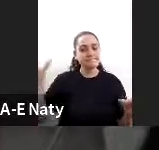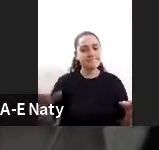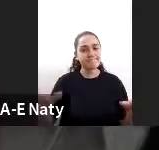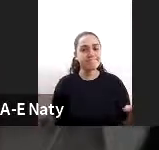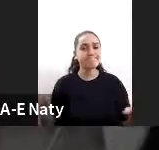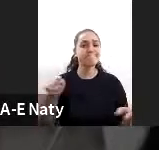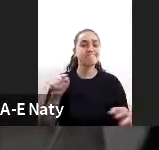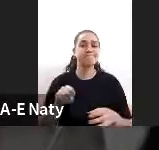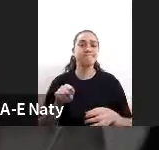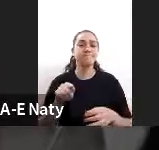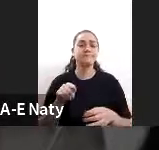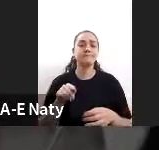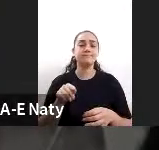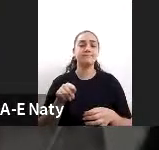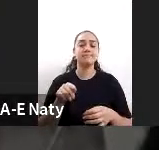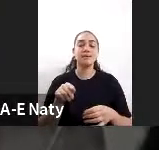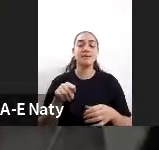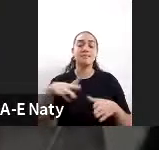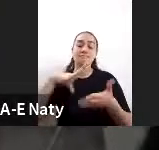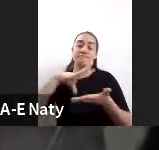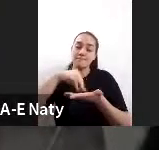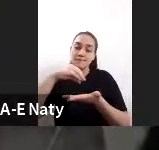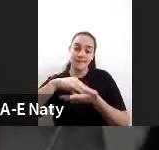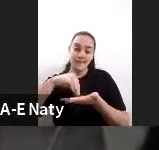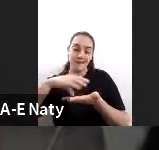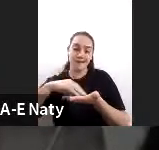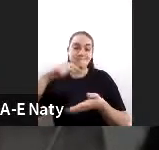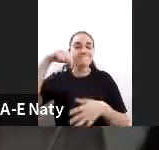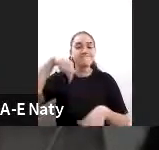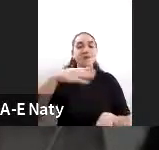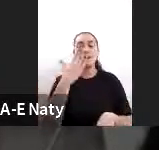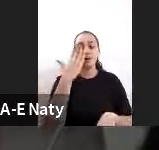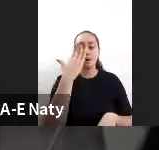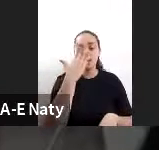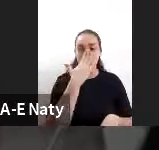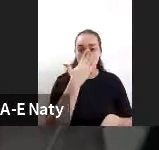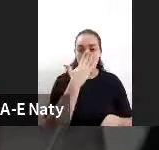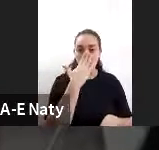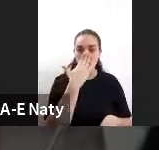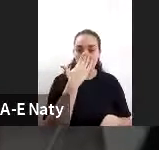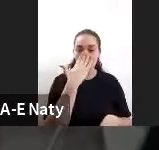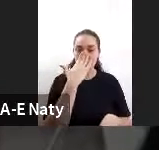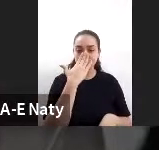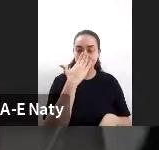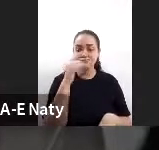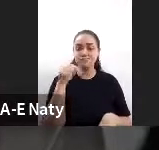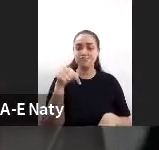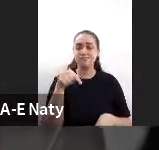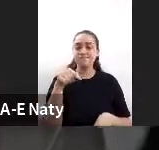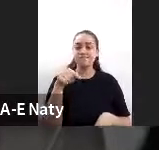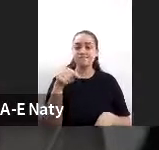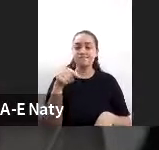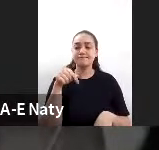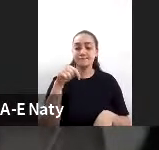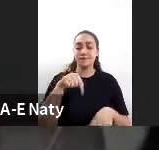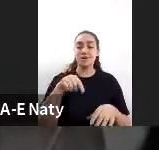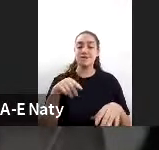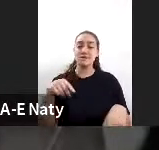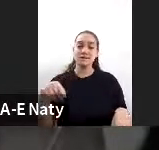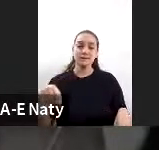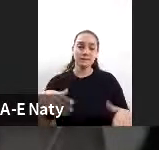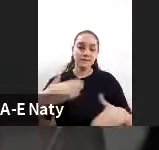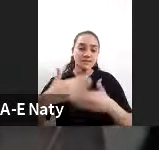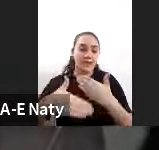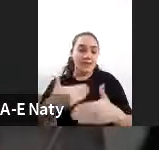tierra en el caso de Córdoba somos atravesados por varios de estos sistemas lo que